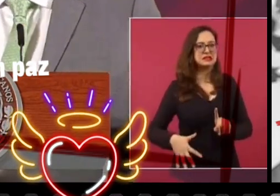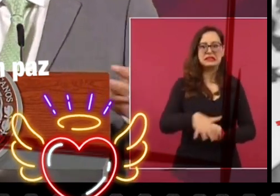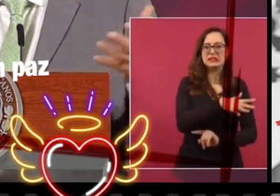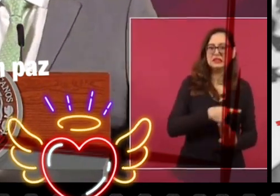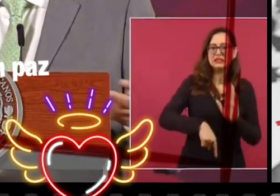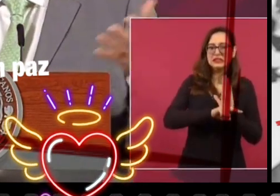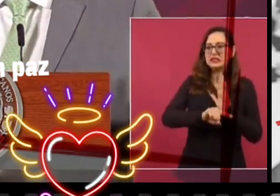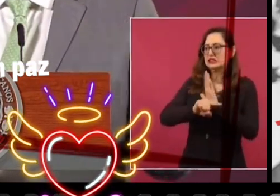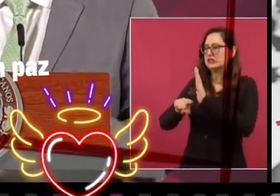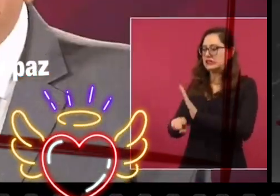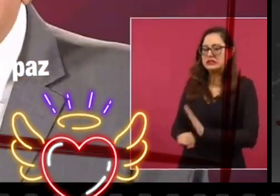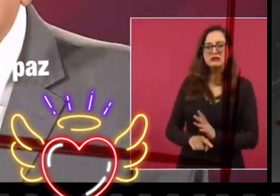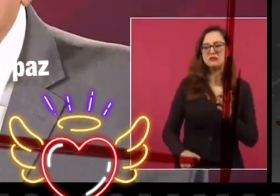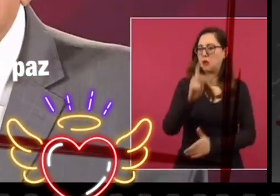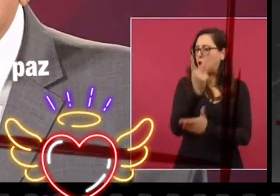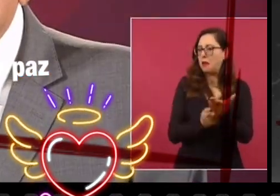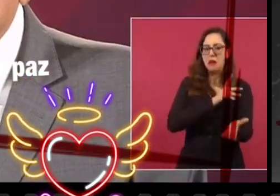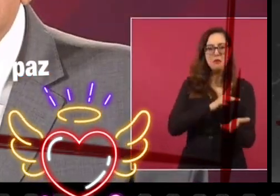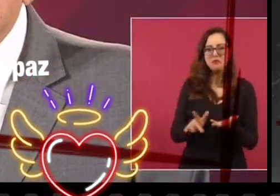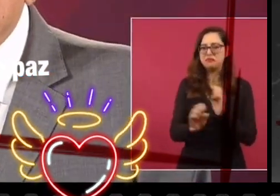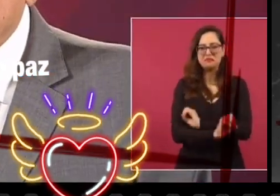programas de bienestar.